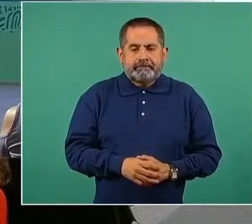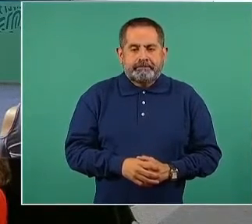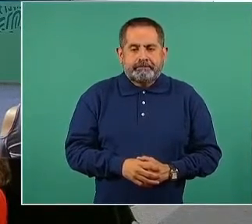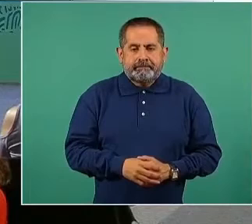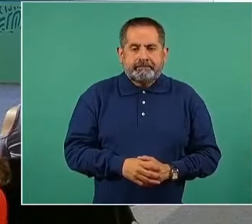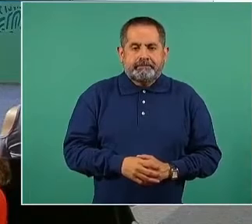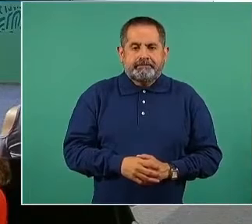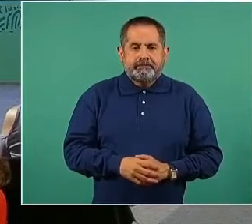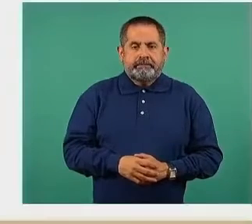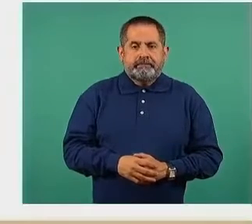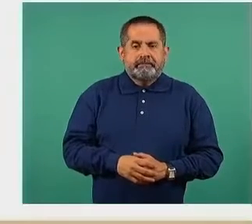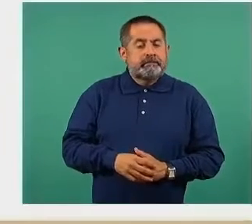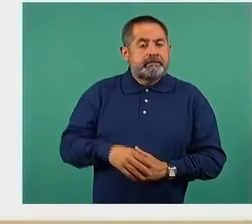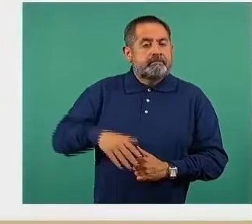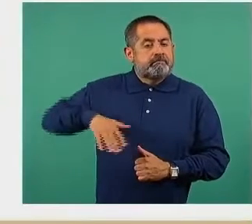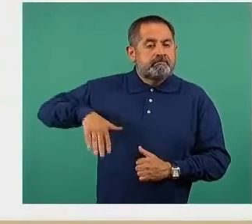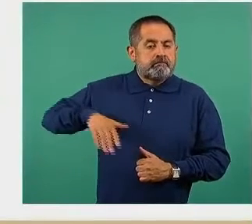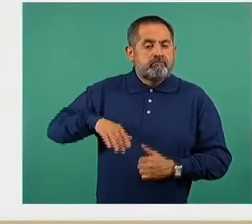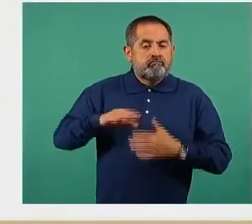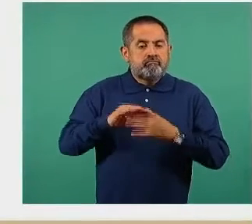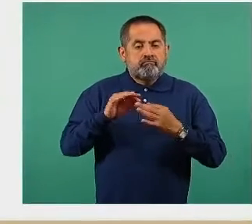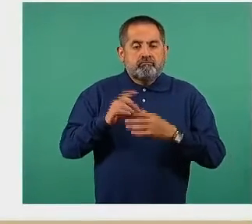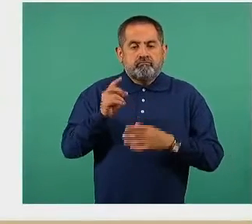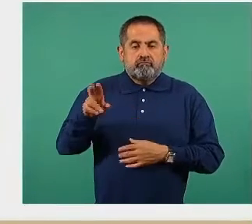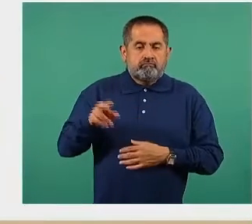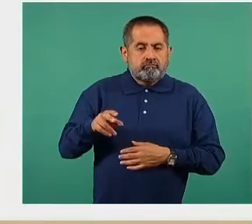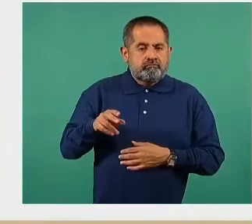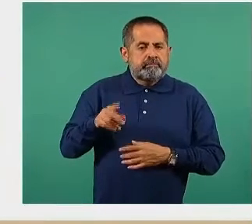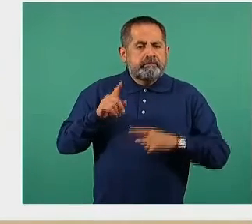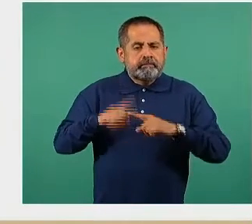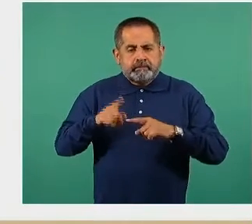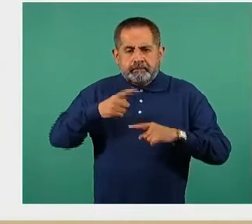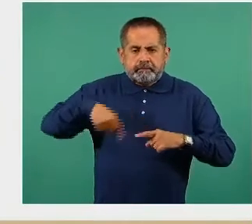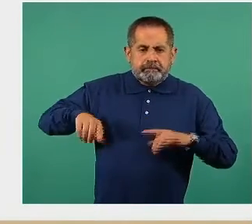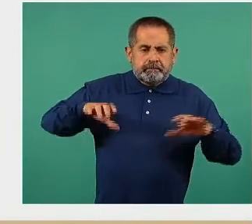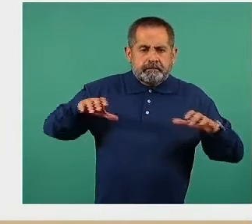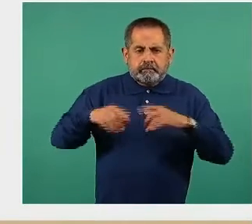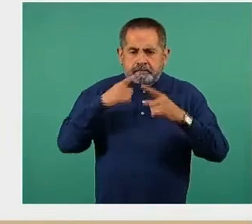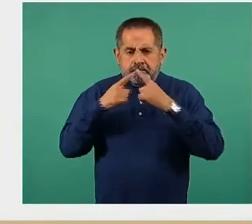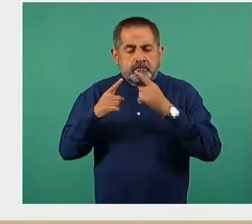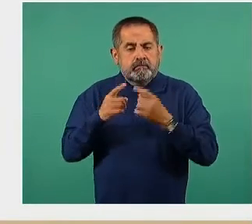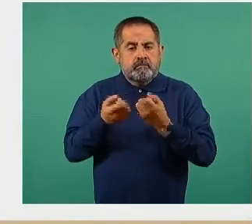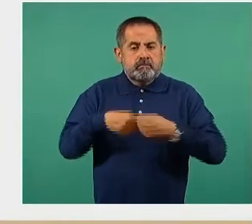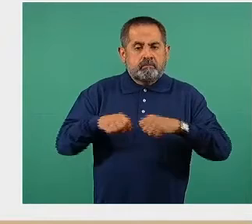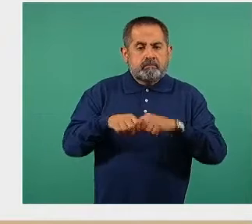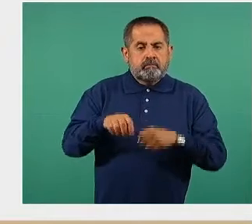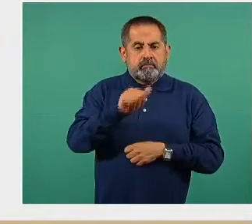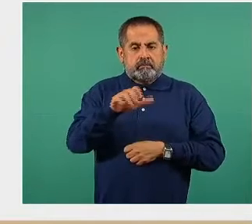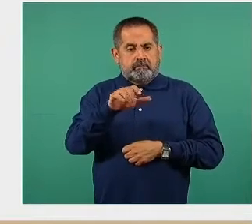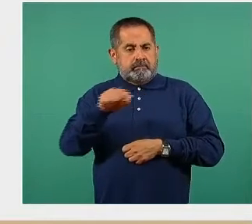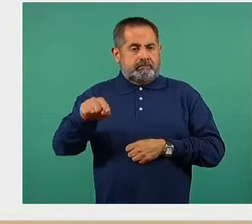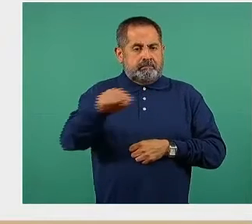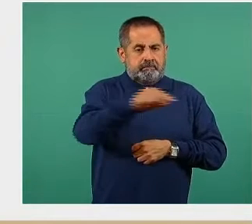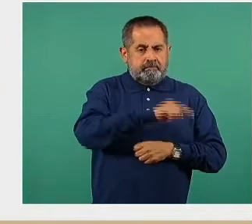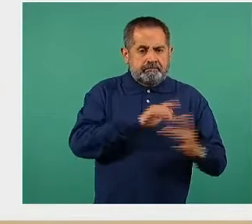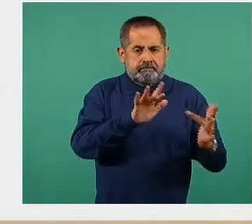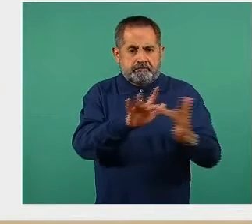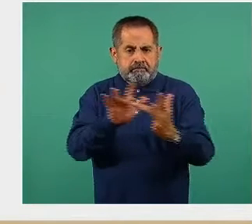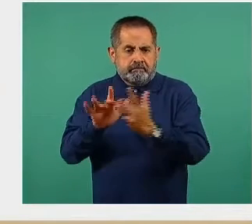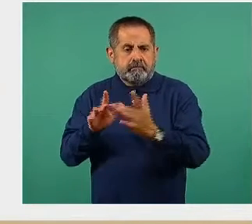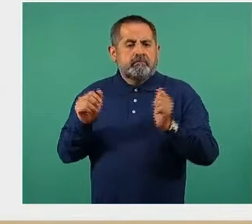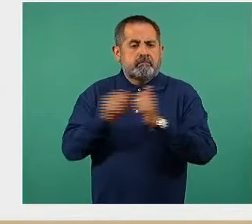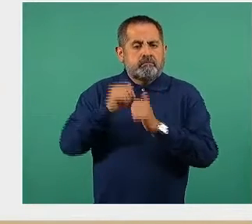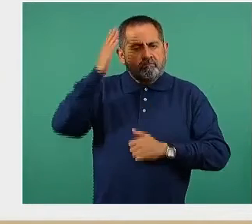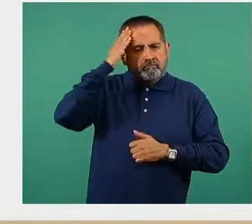Como comentaba el doctor López-Gatell, este es un trabajo que hemos hecho en conjunto con la sociedad civil organizada, encabezada